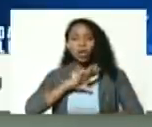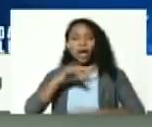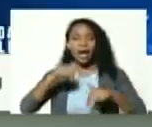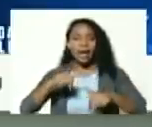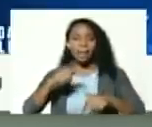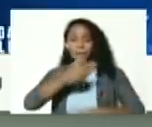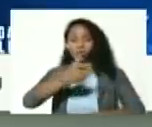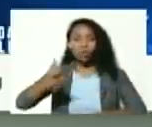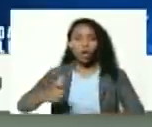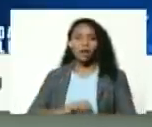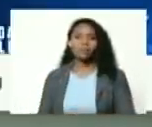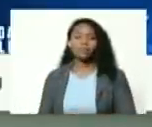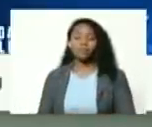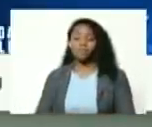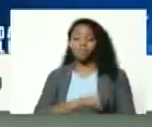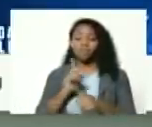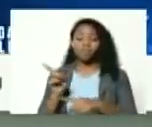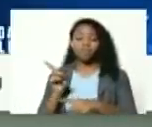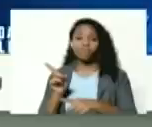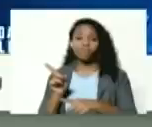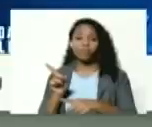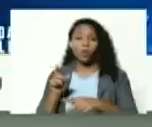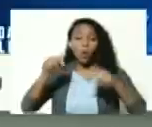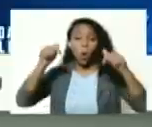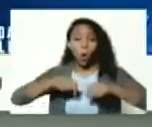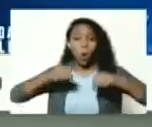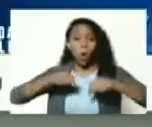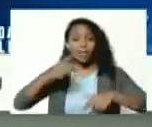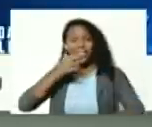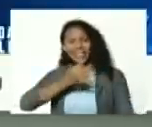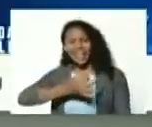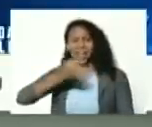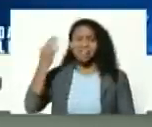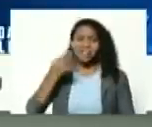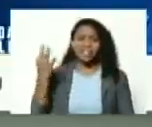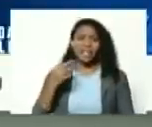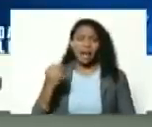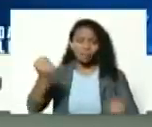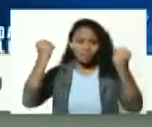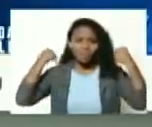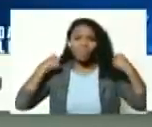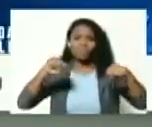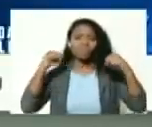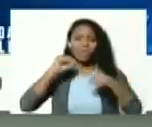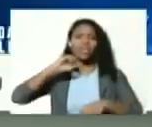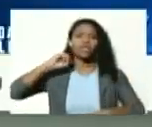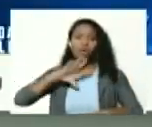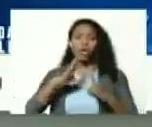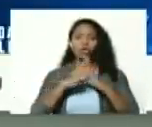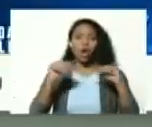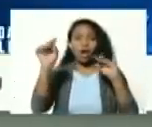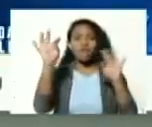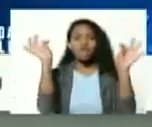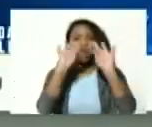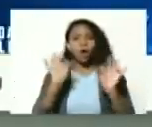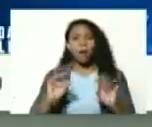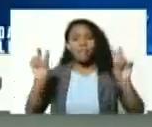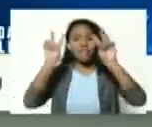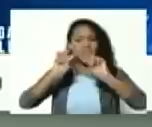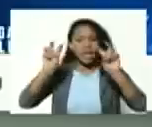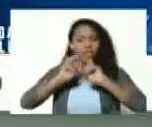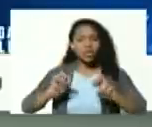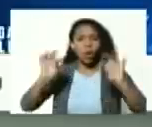así que hoy verdaderamente el ejercicio de la historia en todas sus fases de investigación